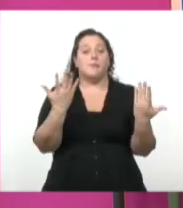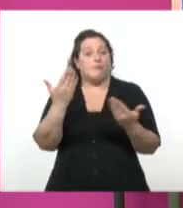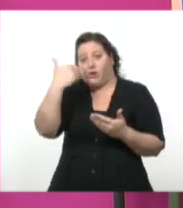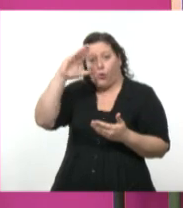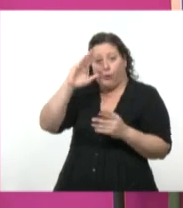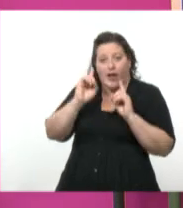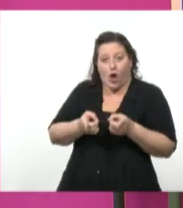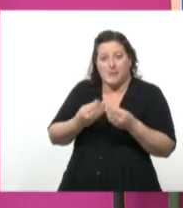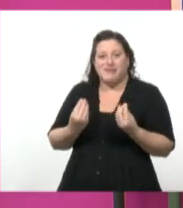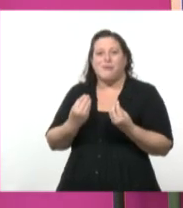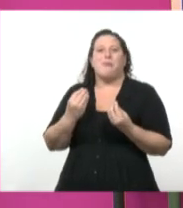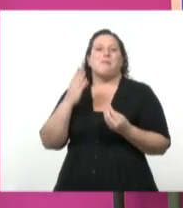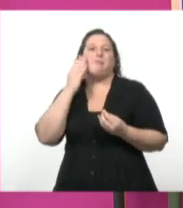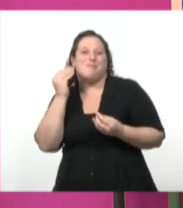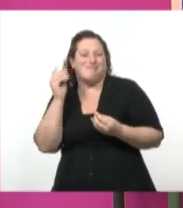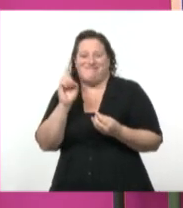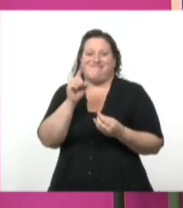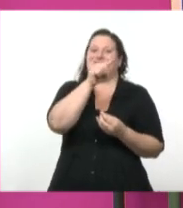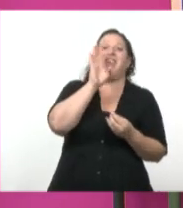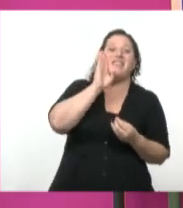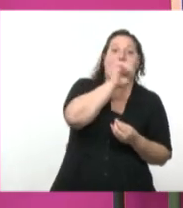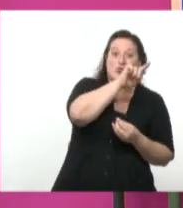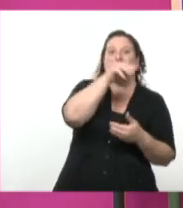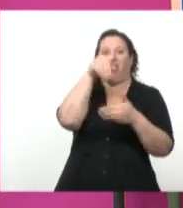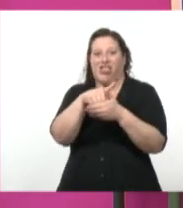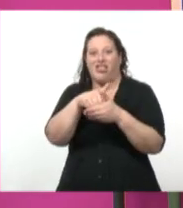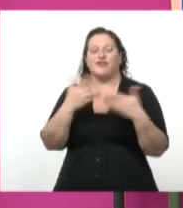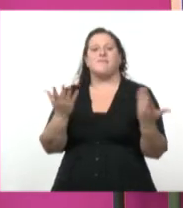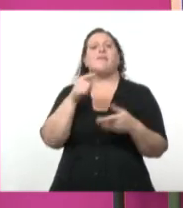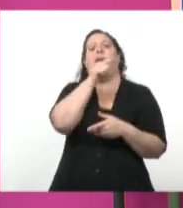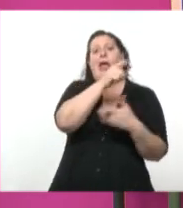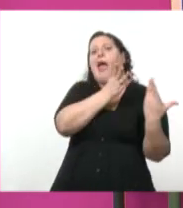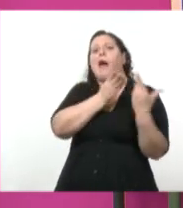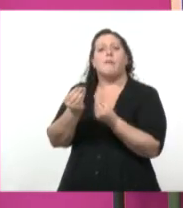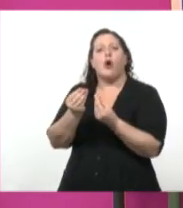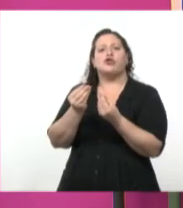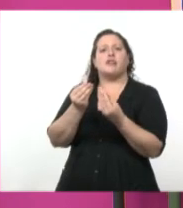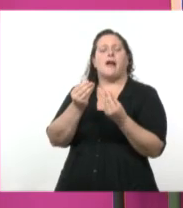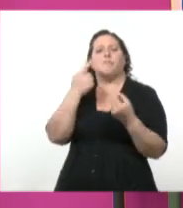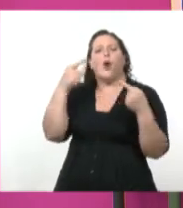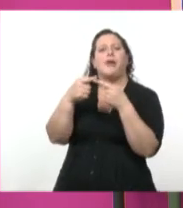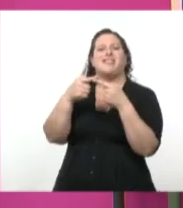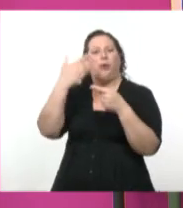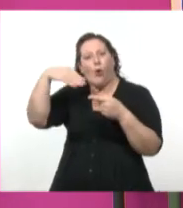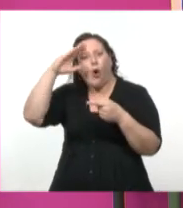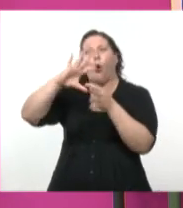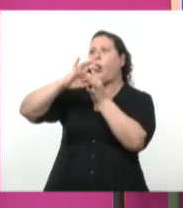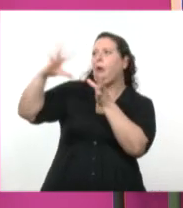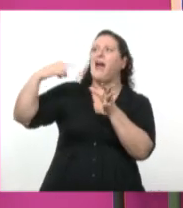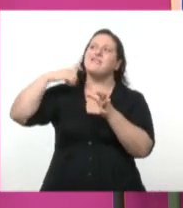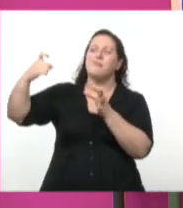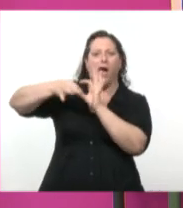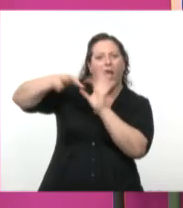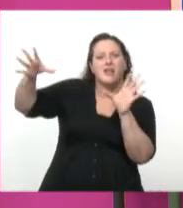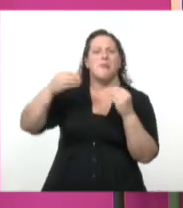pero con Estados Unidos. Estados Unidos va a apoyar el movimiento de independencia de Cuba con respecto a España porque va a tener